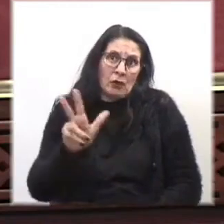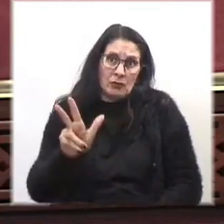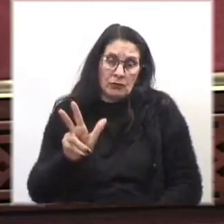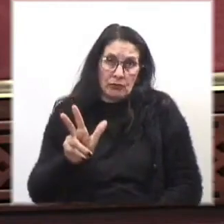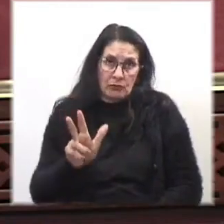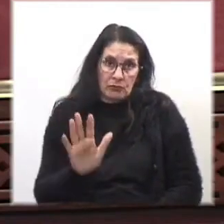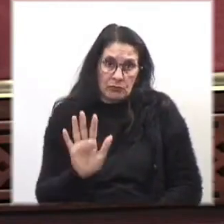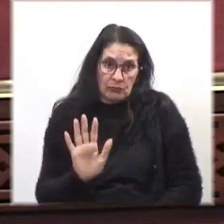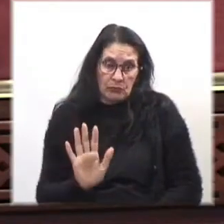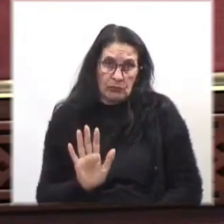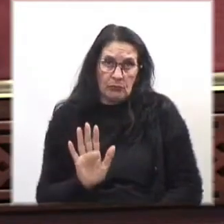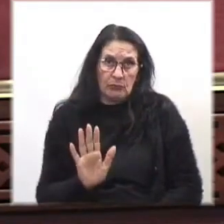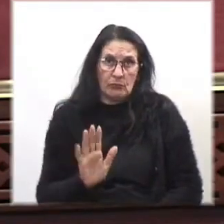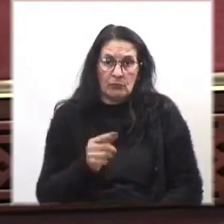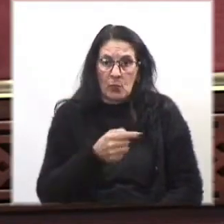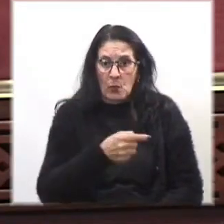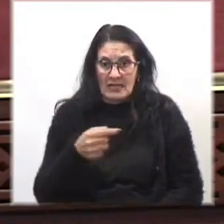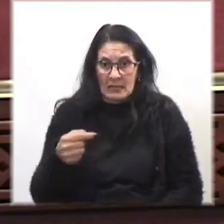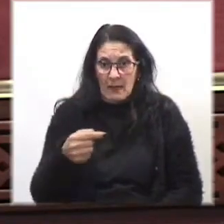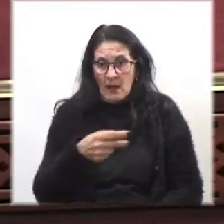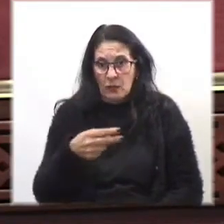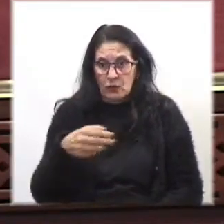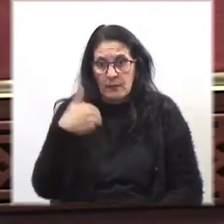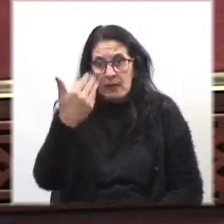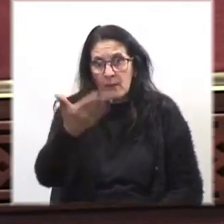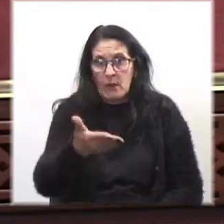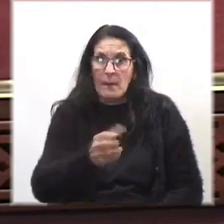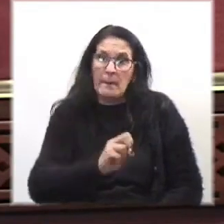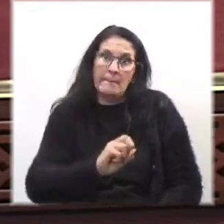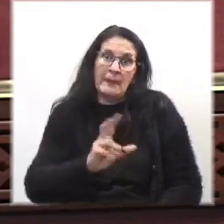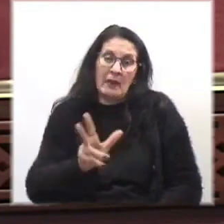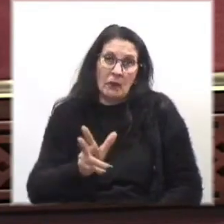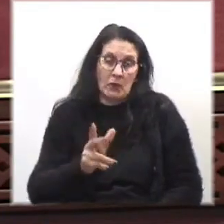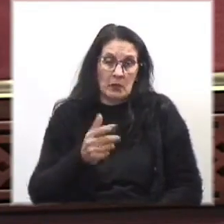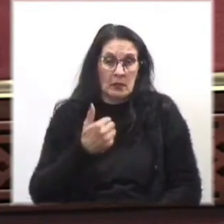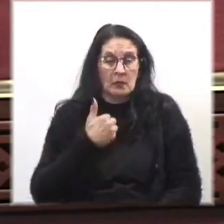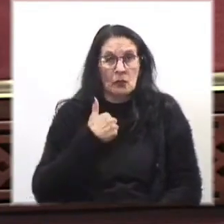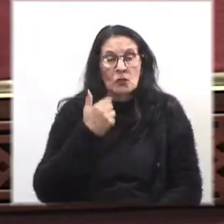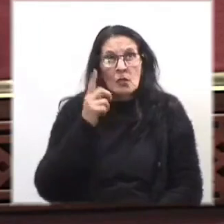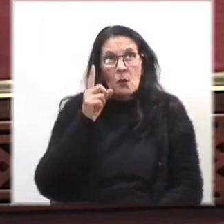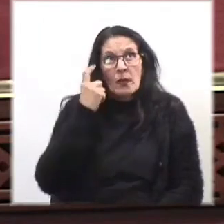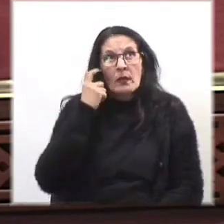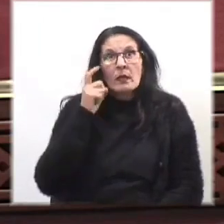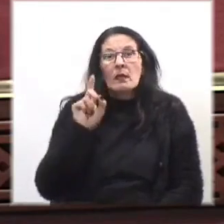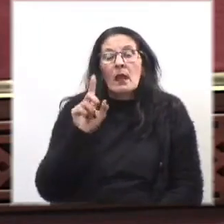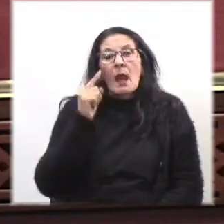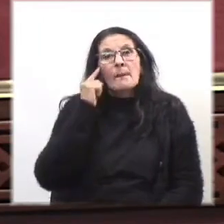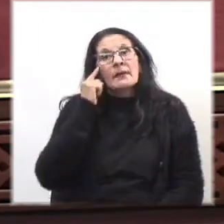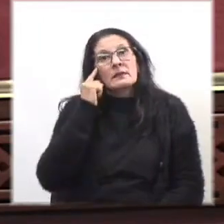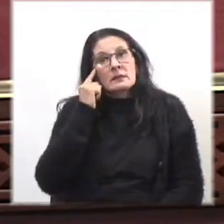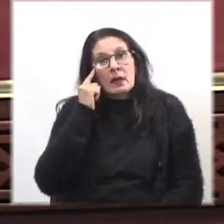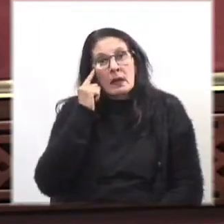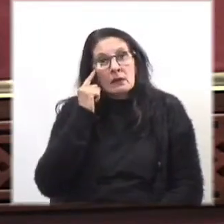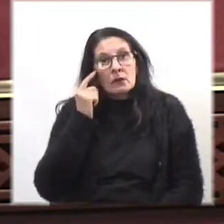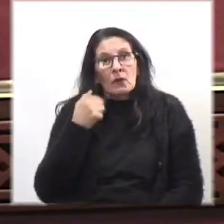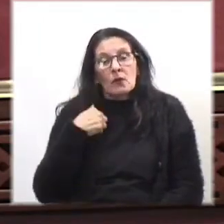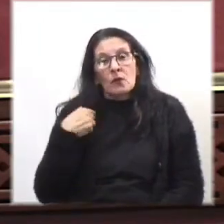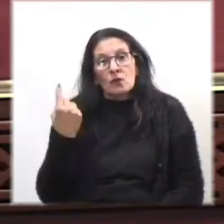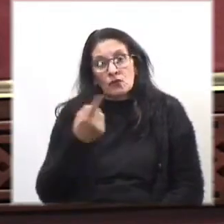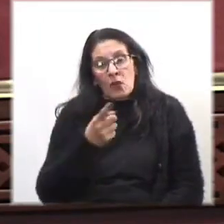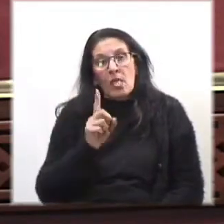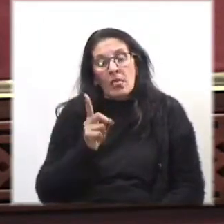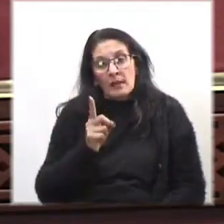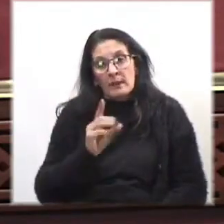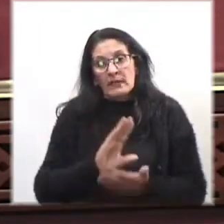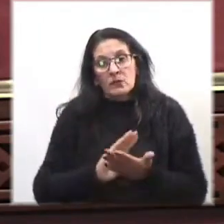semana. Por lo tanto, no se nos cae una idea, porque podríamos estar pensando de subsidiar el